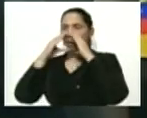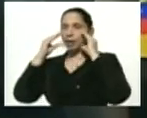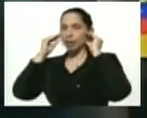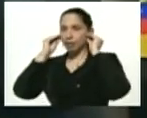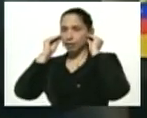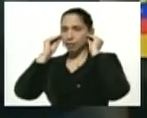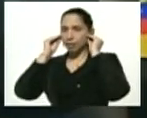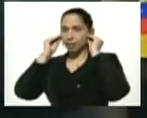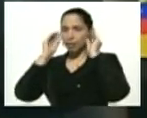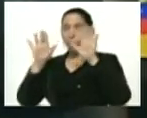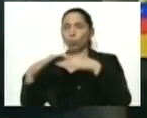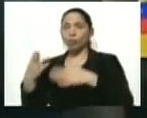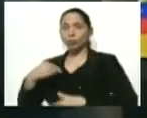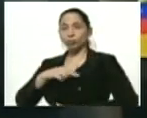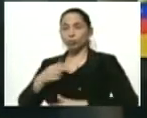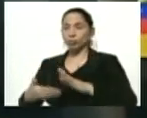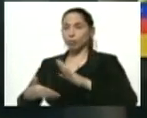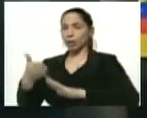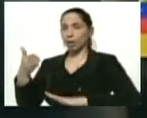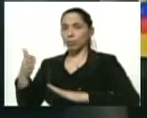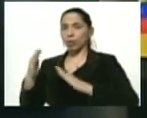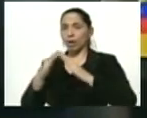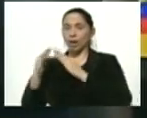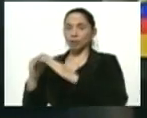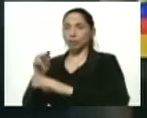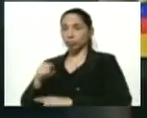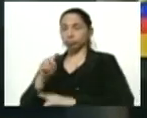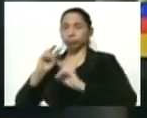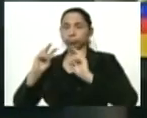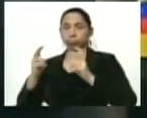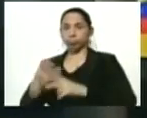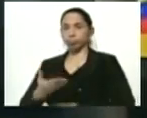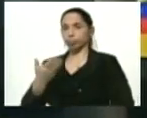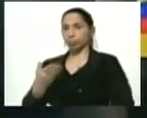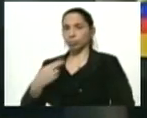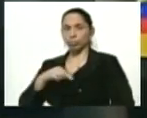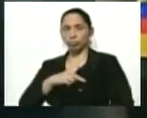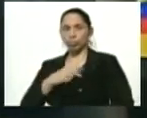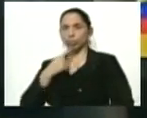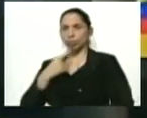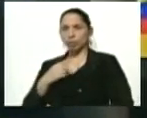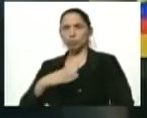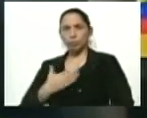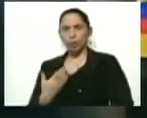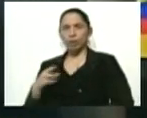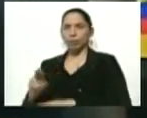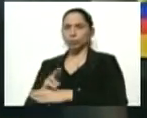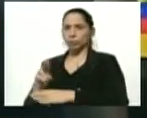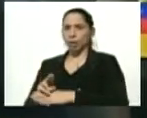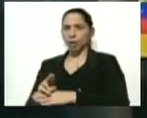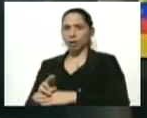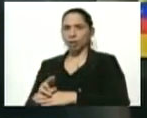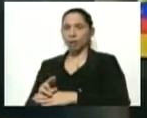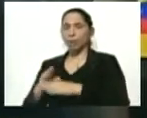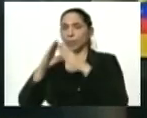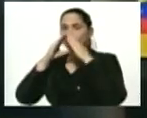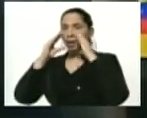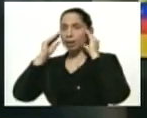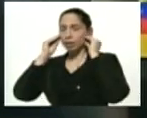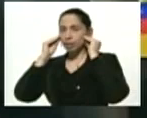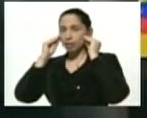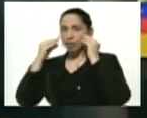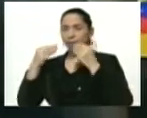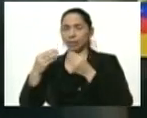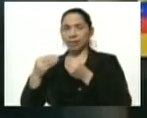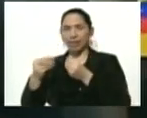estemos fuera de nuestras casas. Esto es un tema muy importante. Hemos dicho que se pueden utilizar mascarillas de tela, que estas mascarillas de